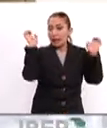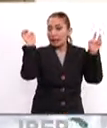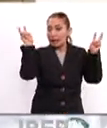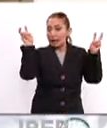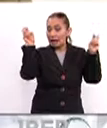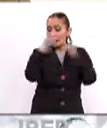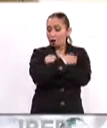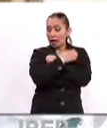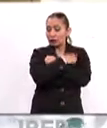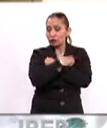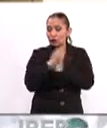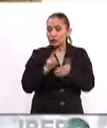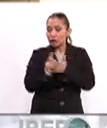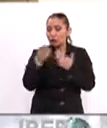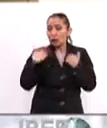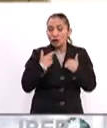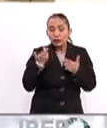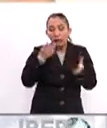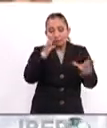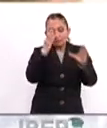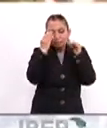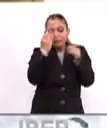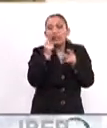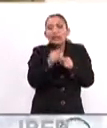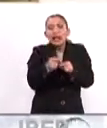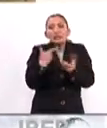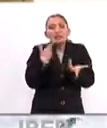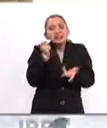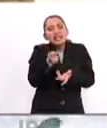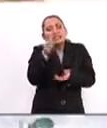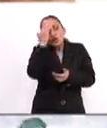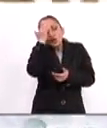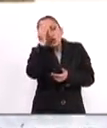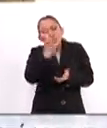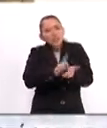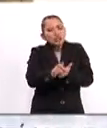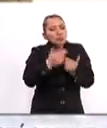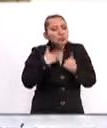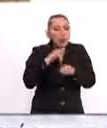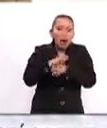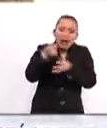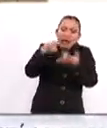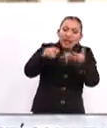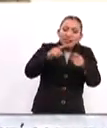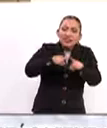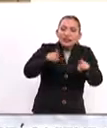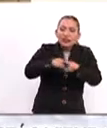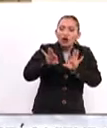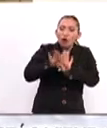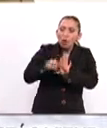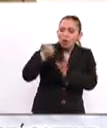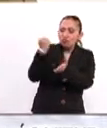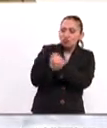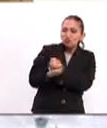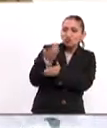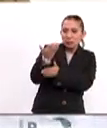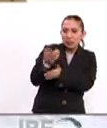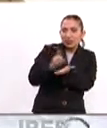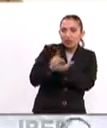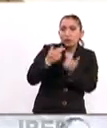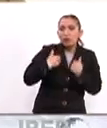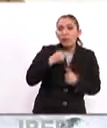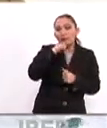derechos humanos, se habla de educación en derechos humanos, es decir, conocer qué son los derechos humanos, cuáles son los derechos humanos, cómo se exigen esos derechos humanos,